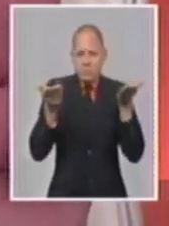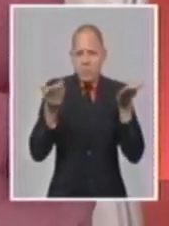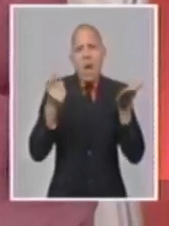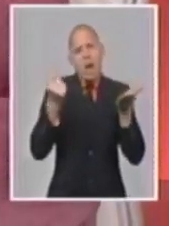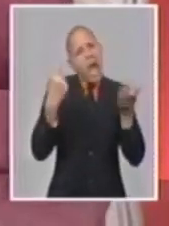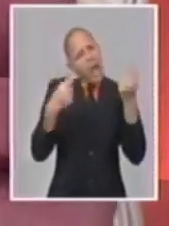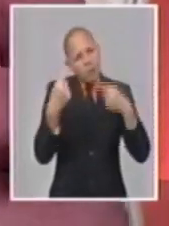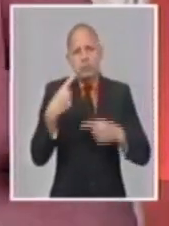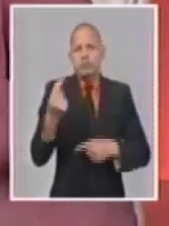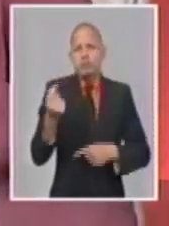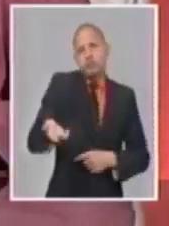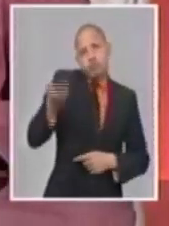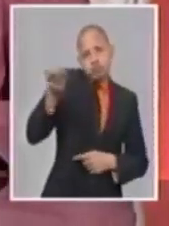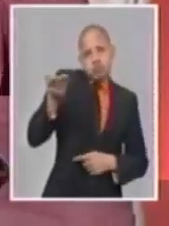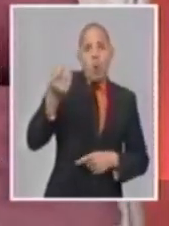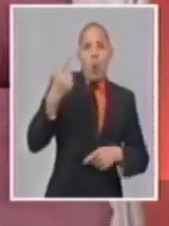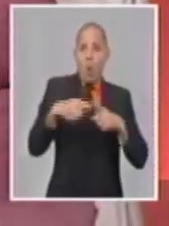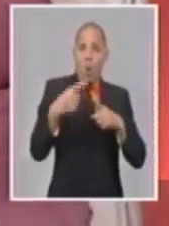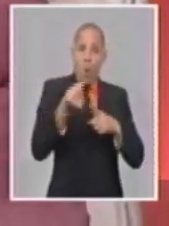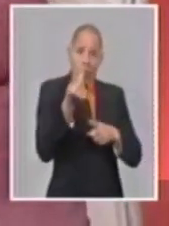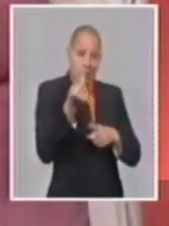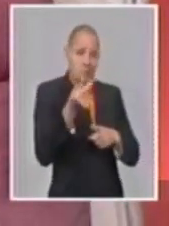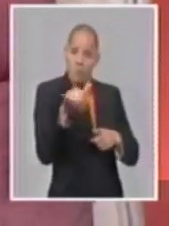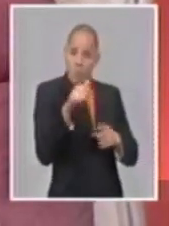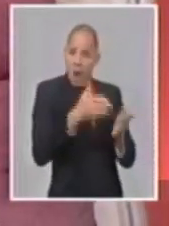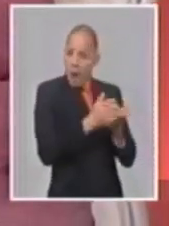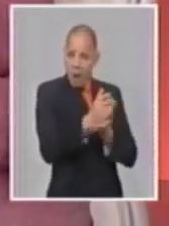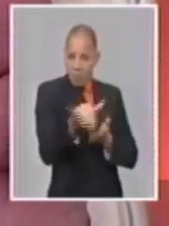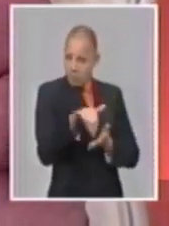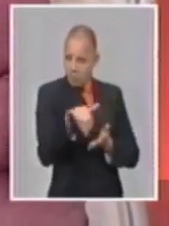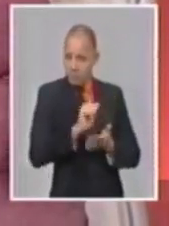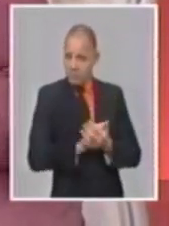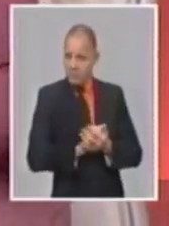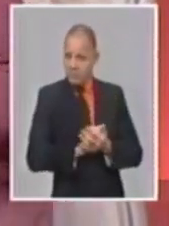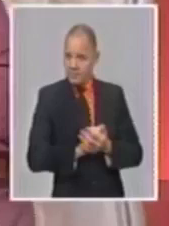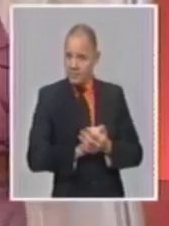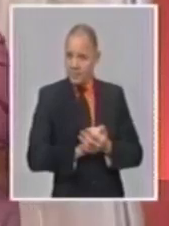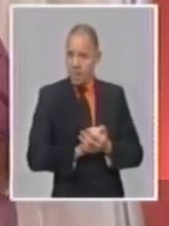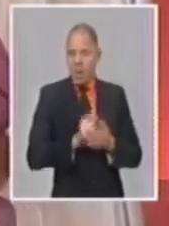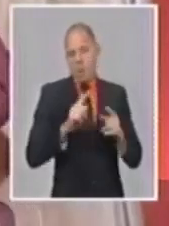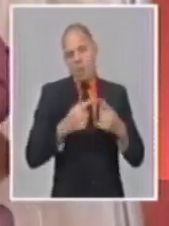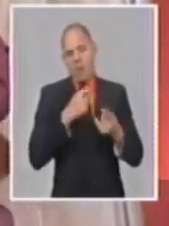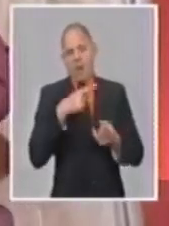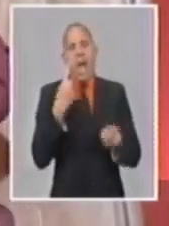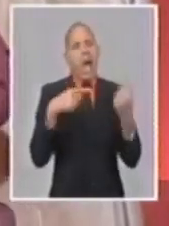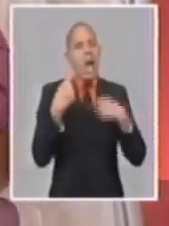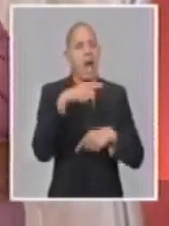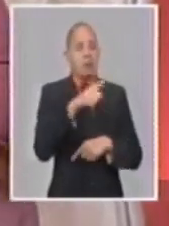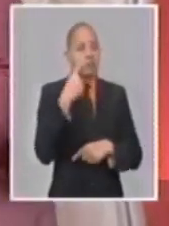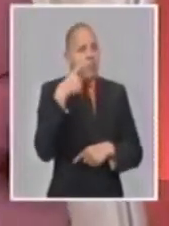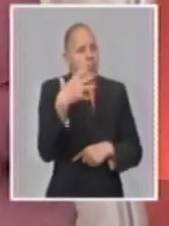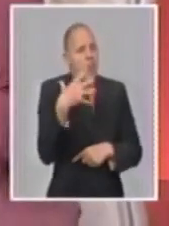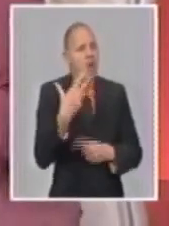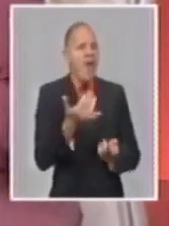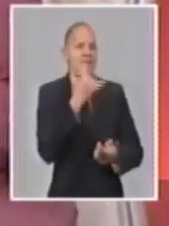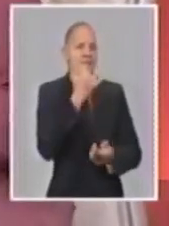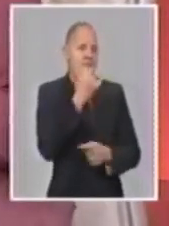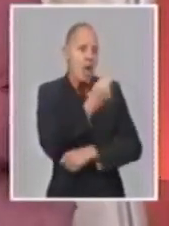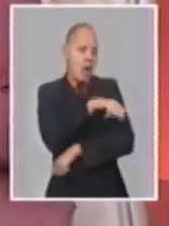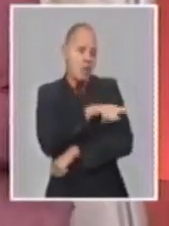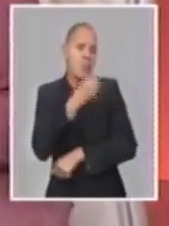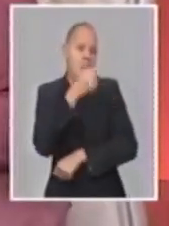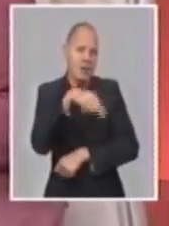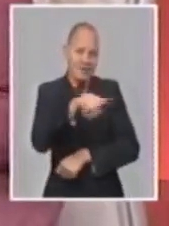como hasta el año 2020, principalmente primero por su impacto en la población y